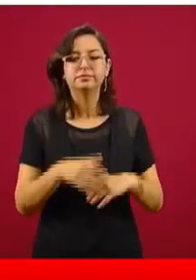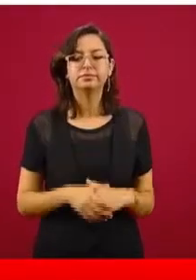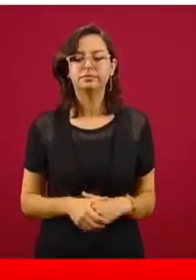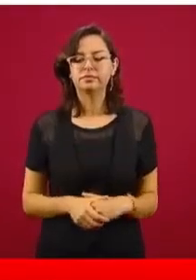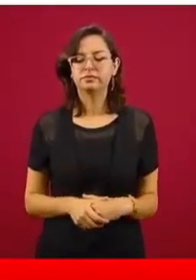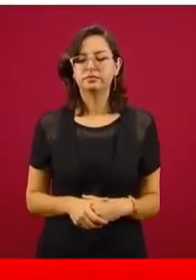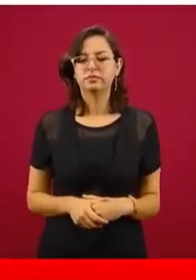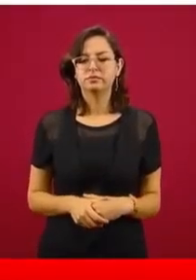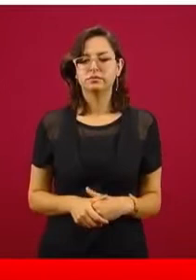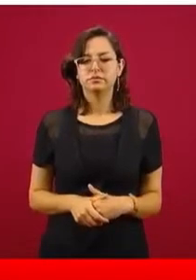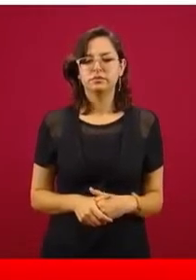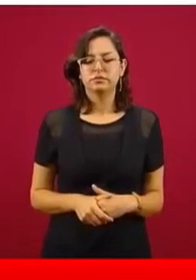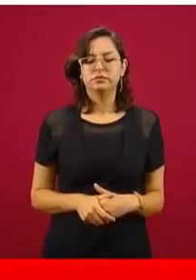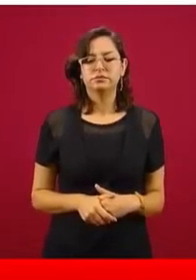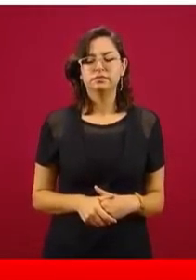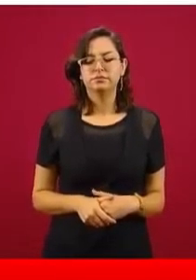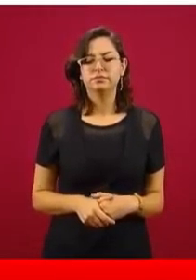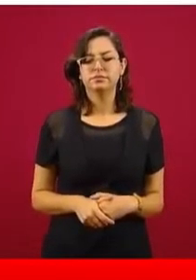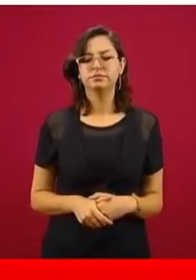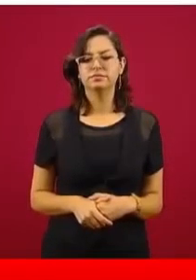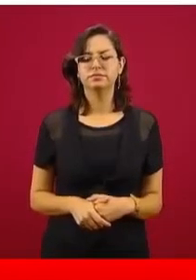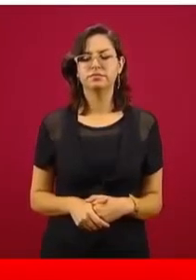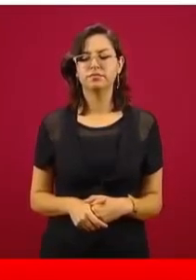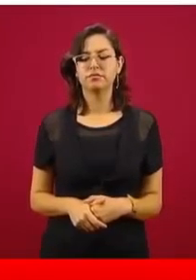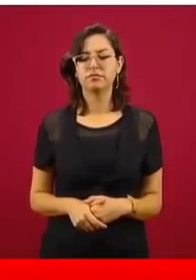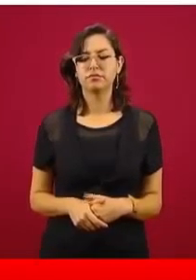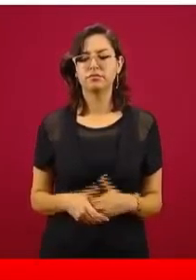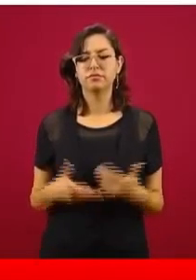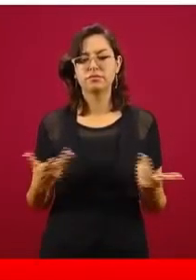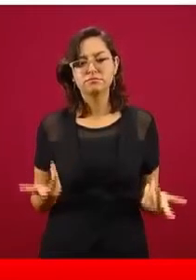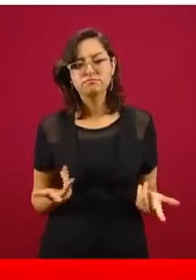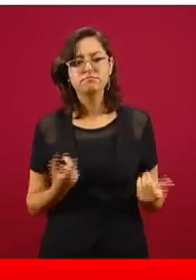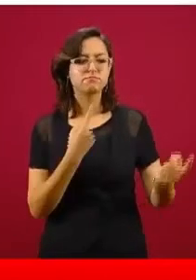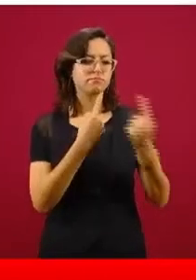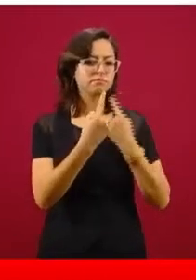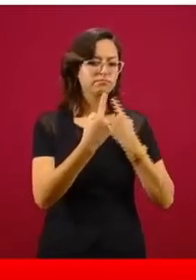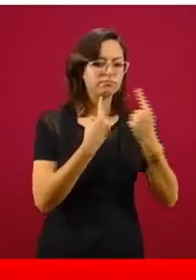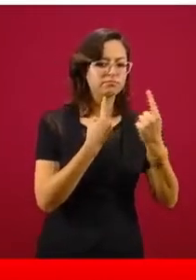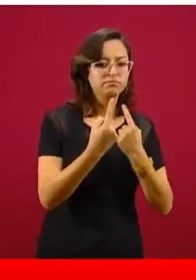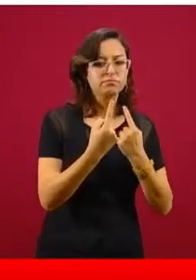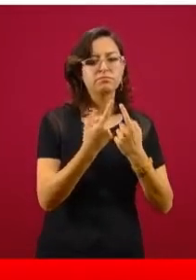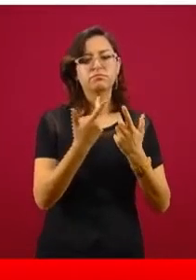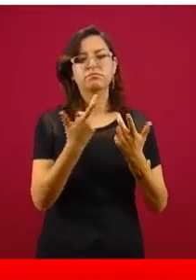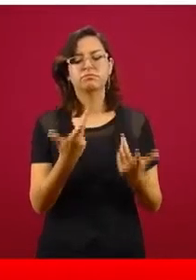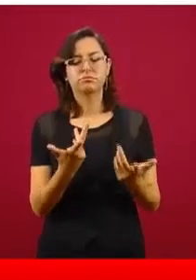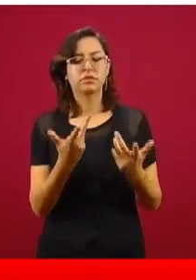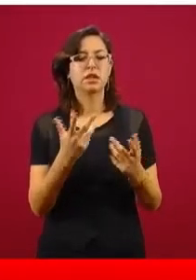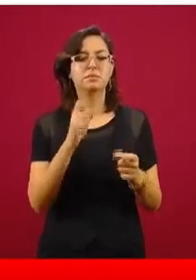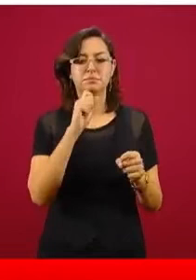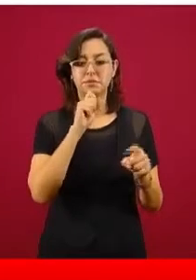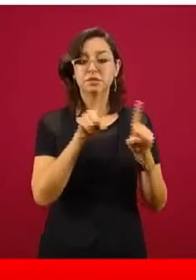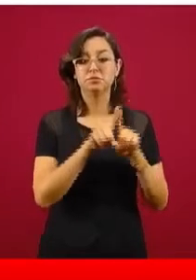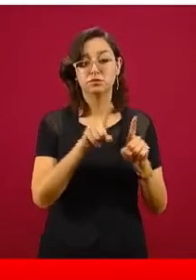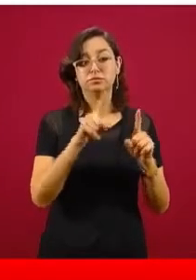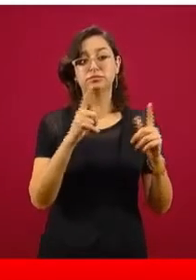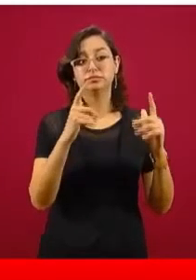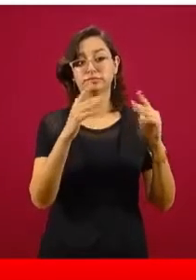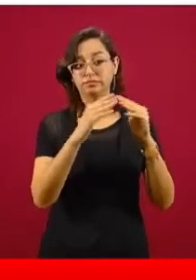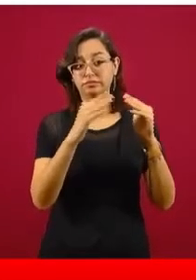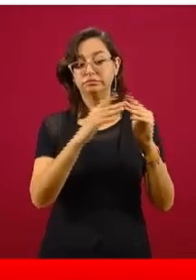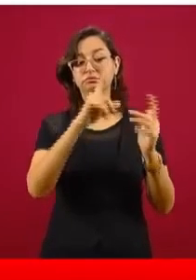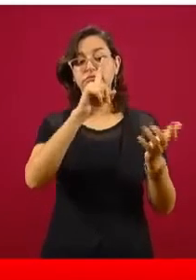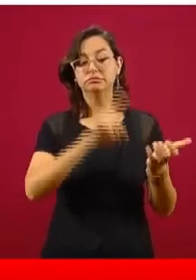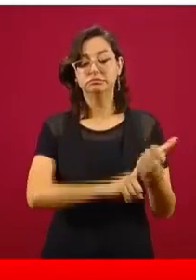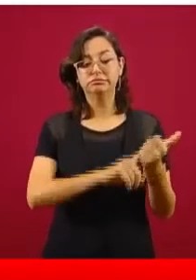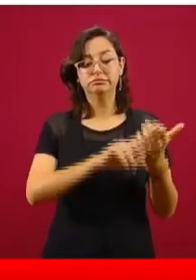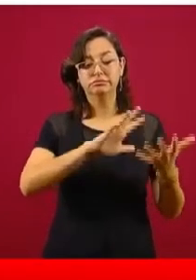Ponerle atención y tratar de coadyuvar a reducir y evitar la violencia doméstica, que sí ha crecido, si